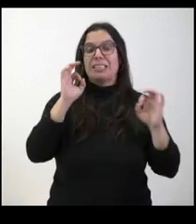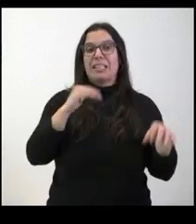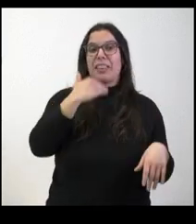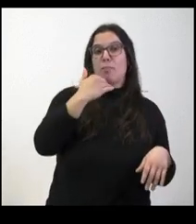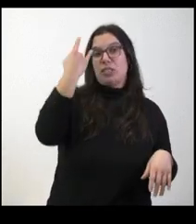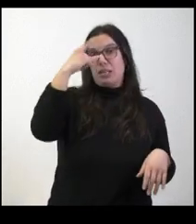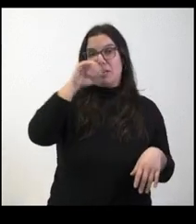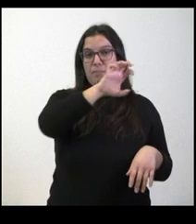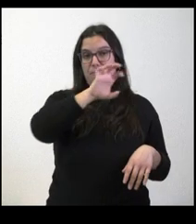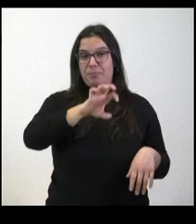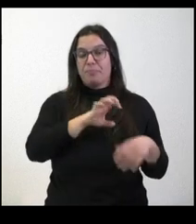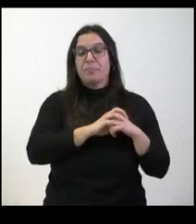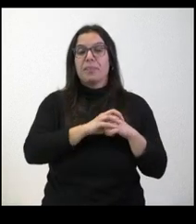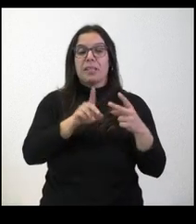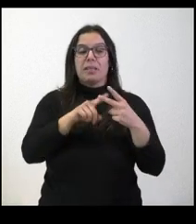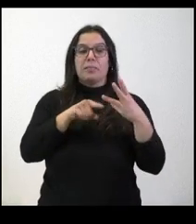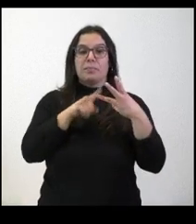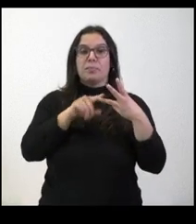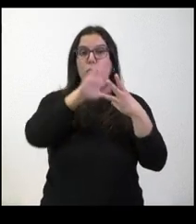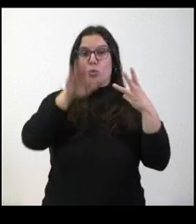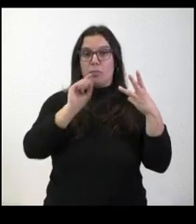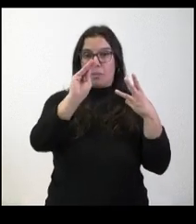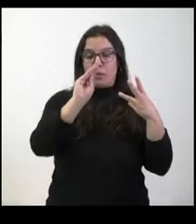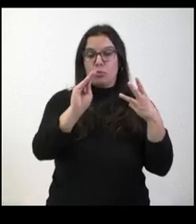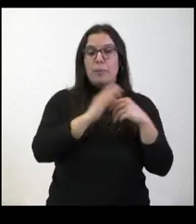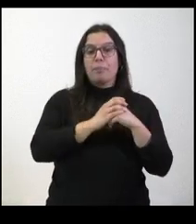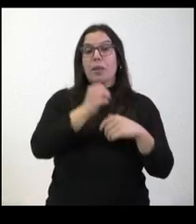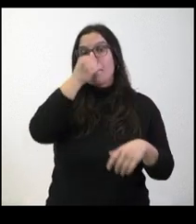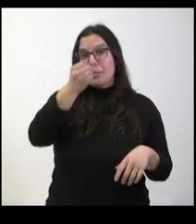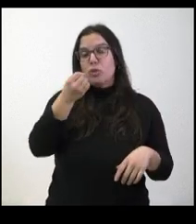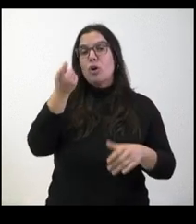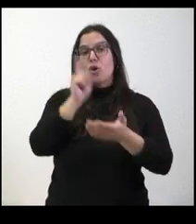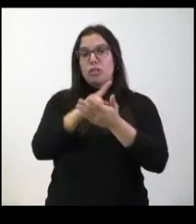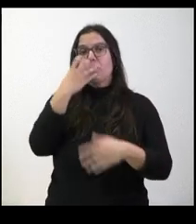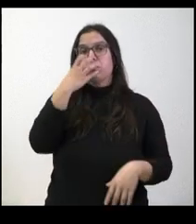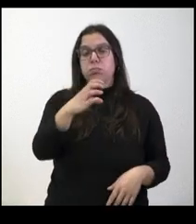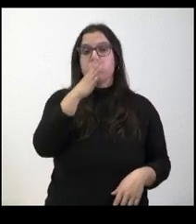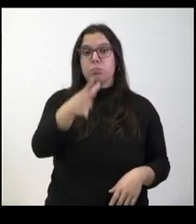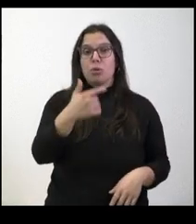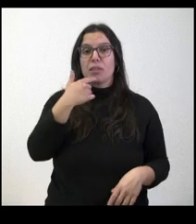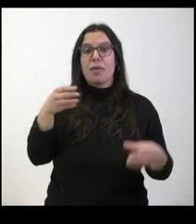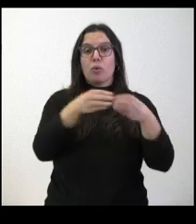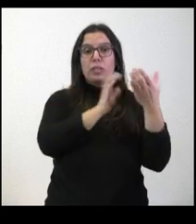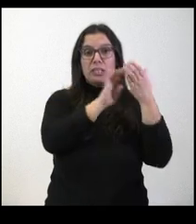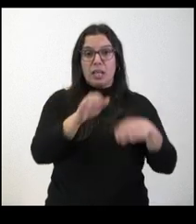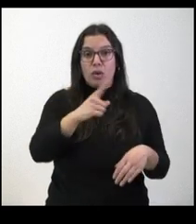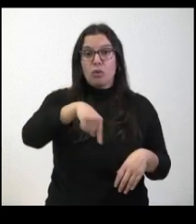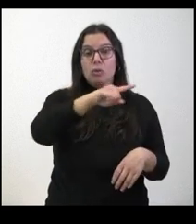Salamanca. Y una última pregunta. El PSOE vuelve a denunciar que la Junta no